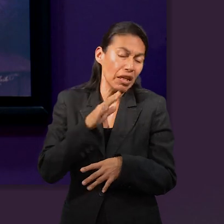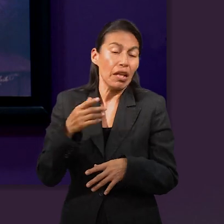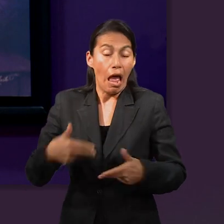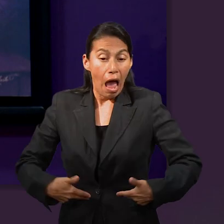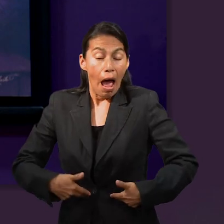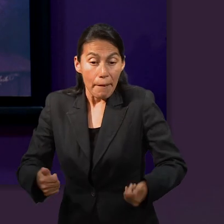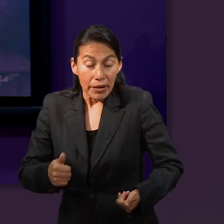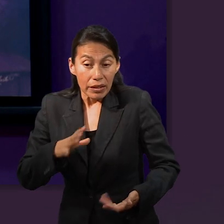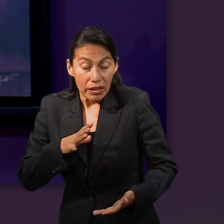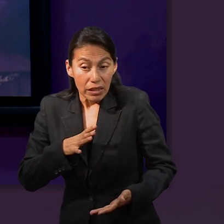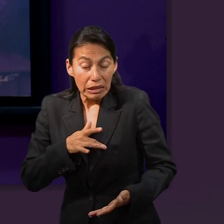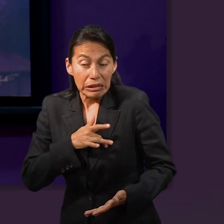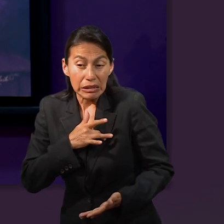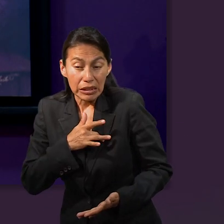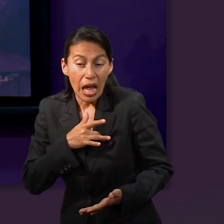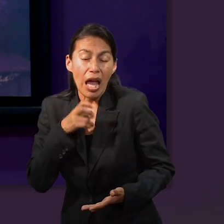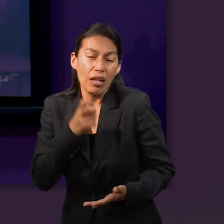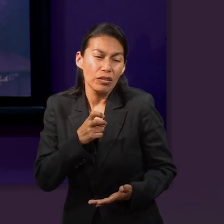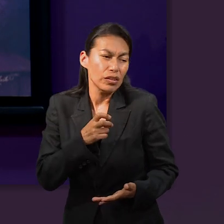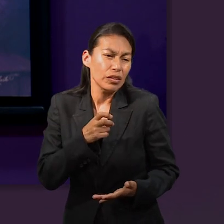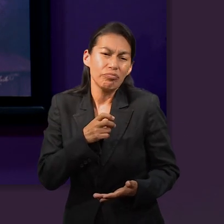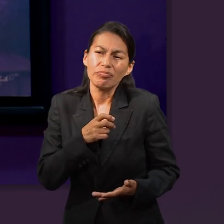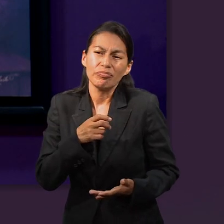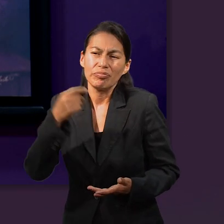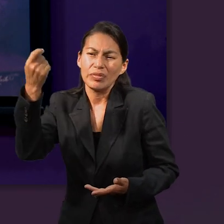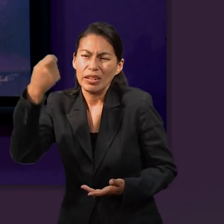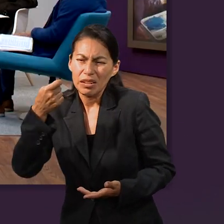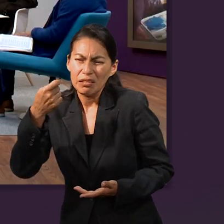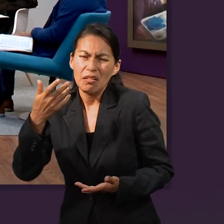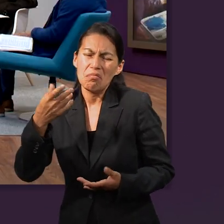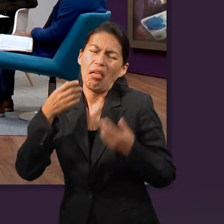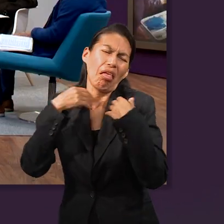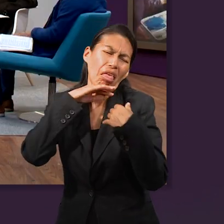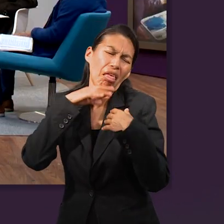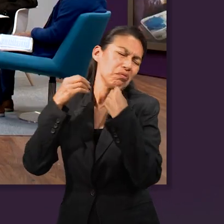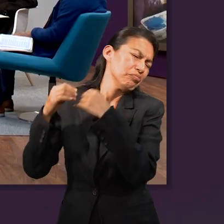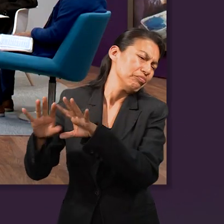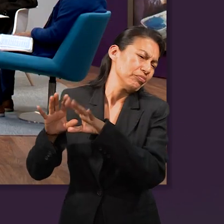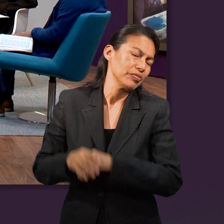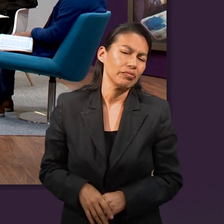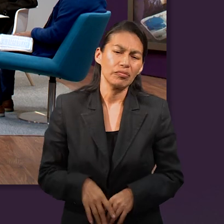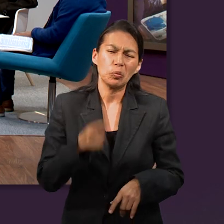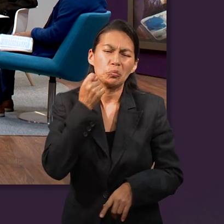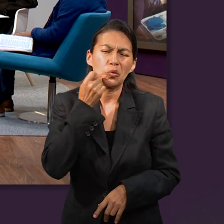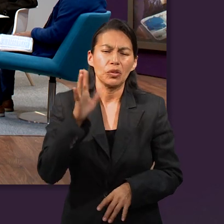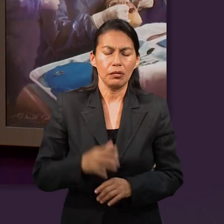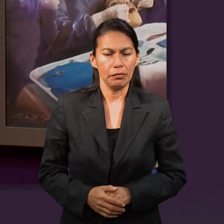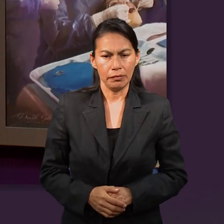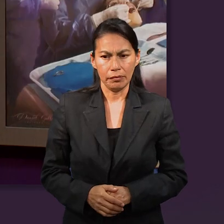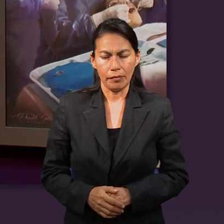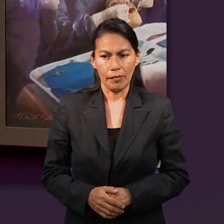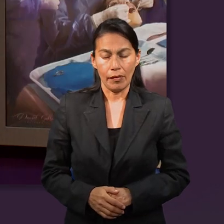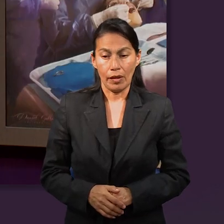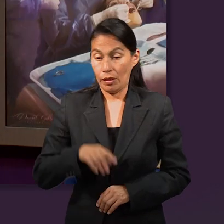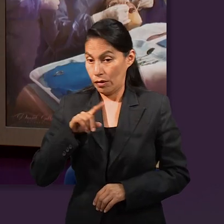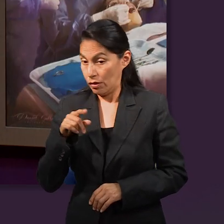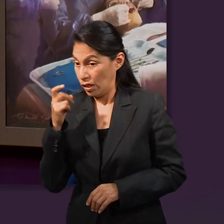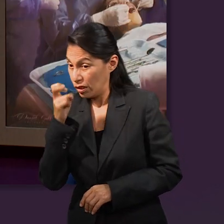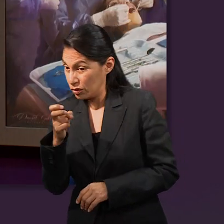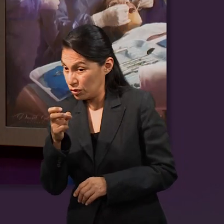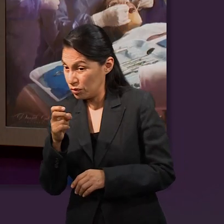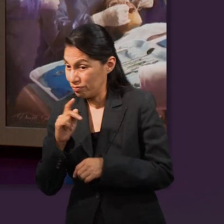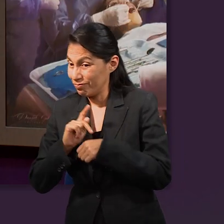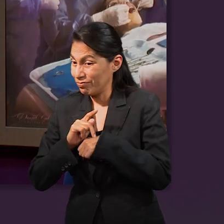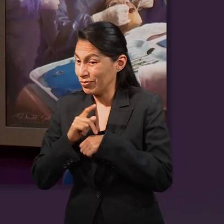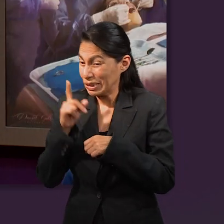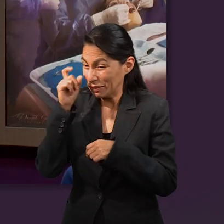necesidad inmediata, despreció una distinción de tanta trascendencia tan significativa. Que